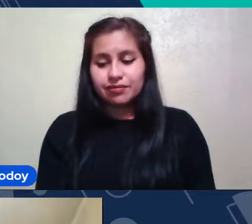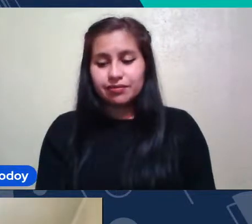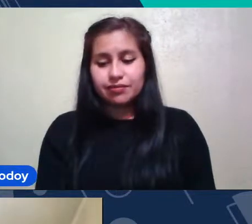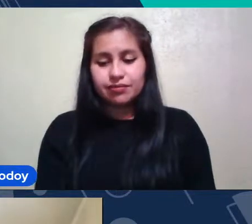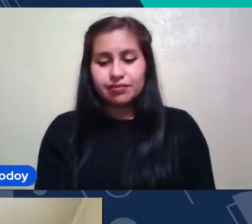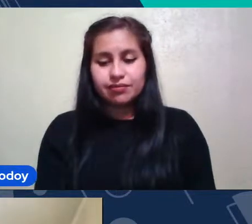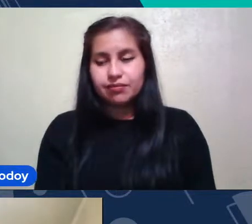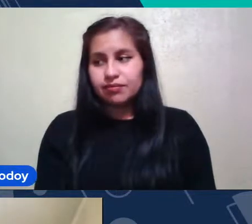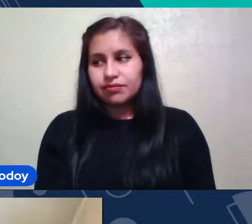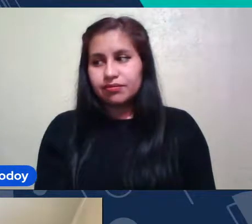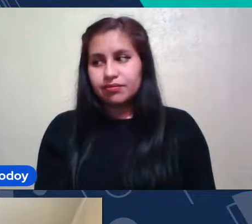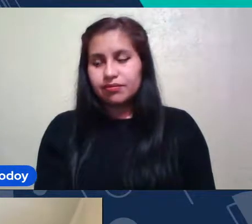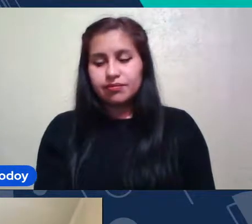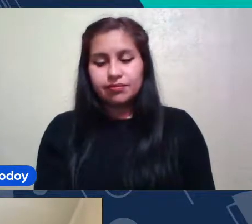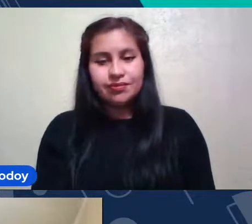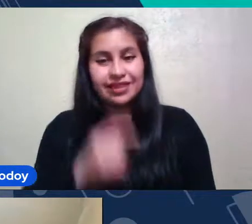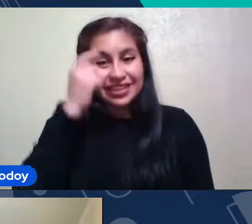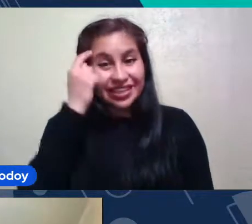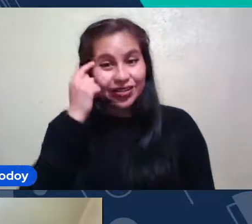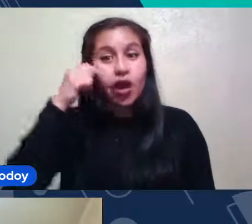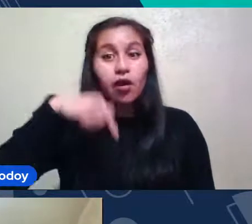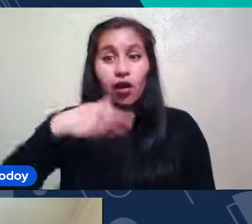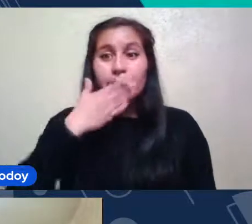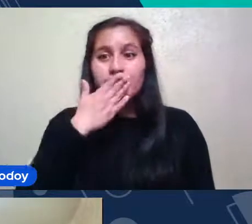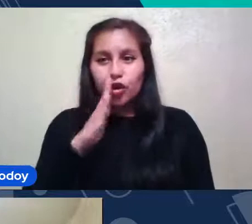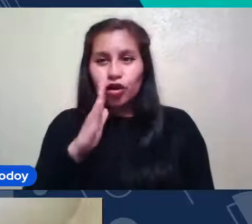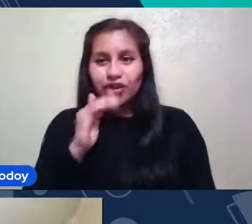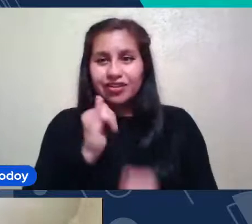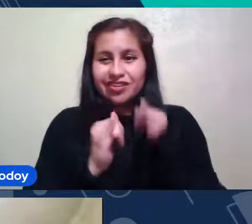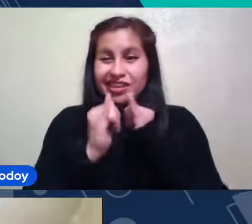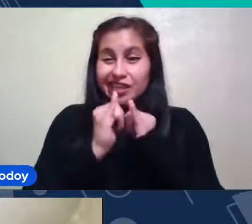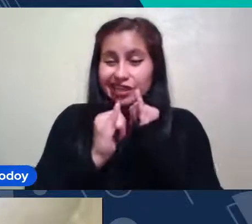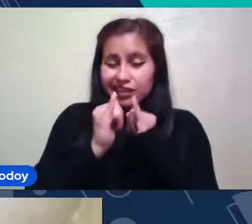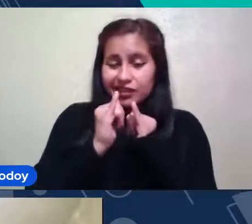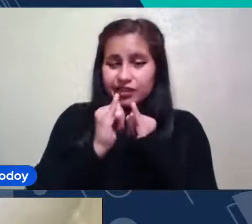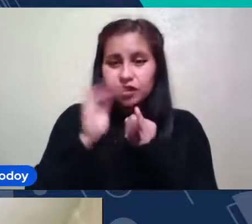Ahí parece que está Más estable ¿No? ¿Nos escuchas tú?